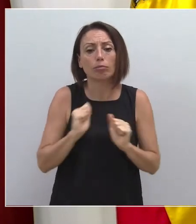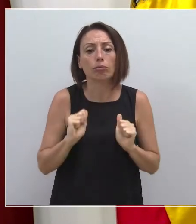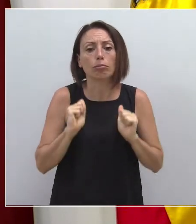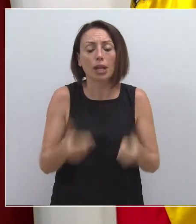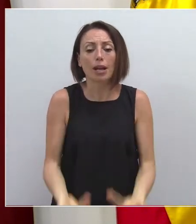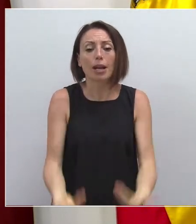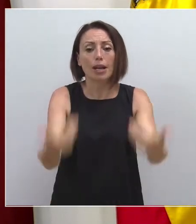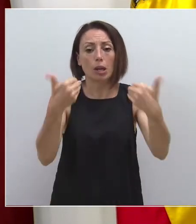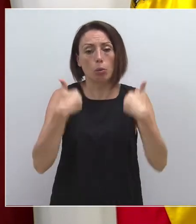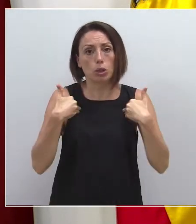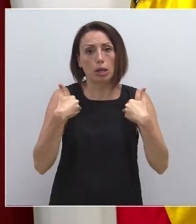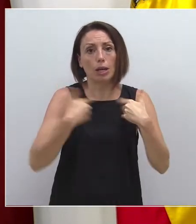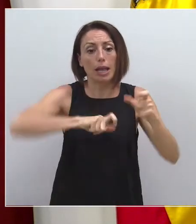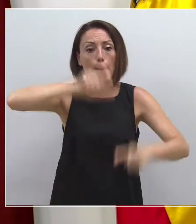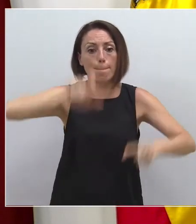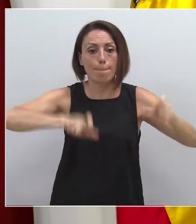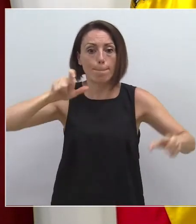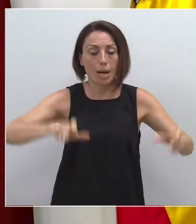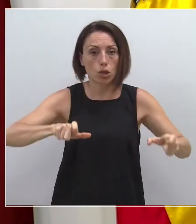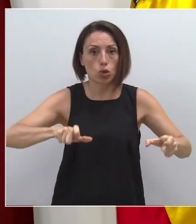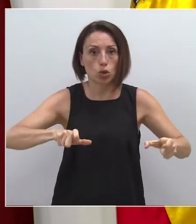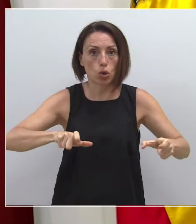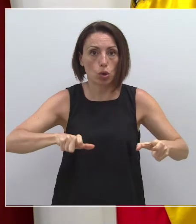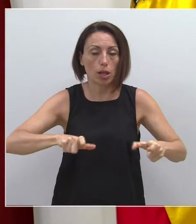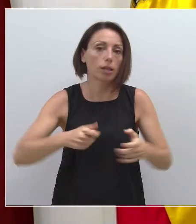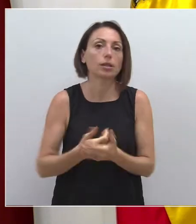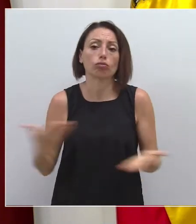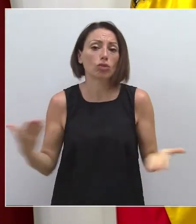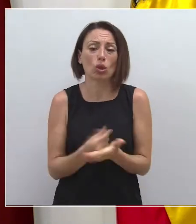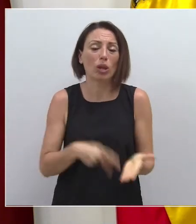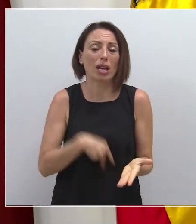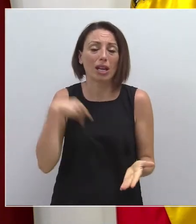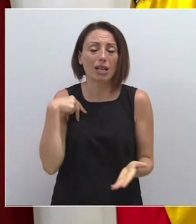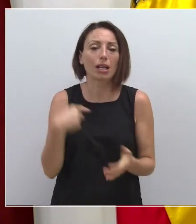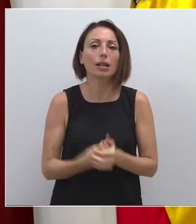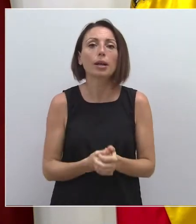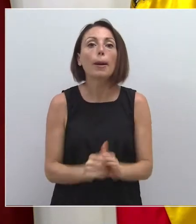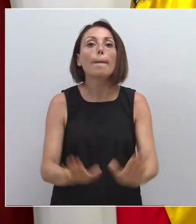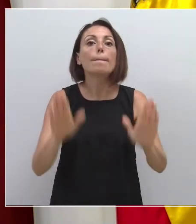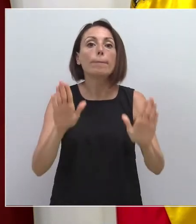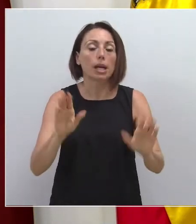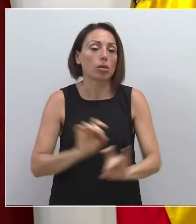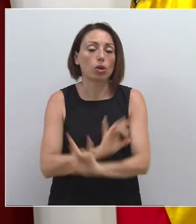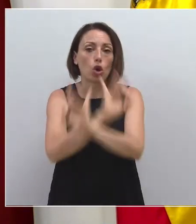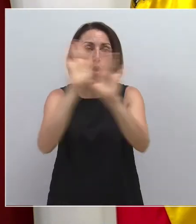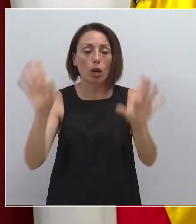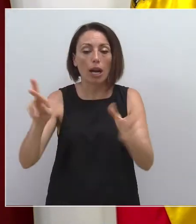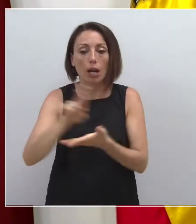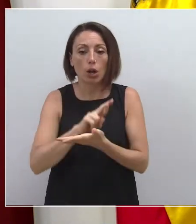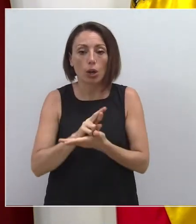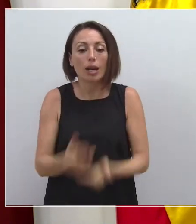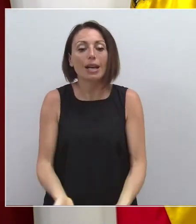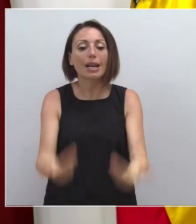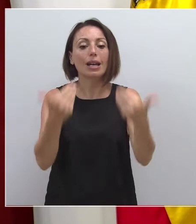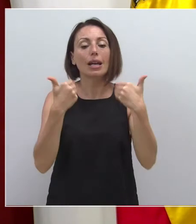la responsabilidad de las personas, de los habitantes, de los ciudadanos en general, de la ciudadanía en general, pero lógicamente de la responsabilidad